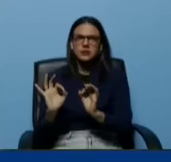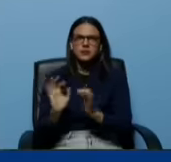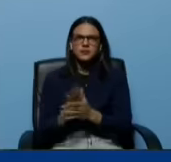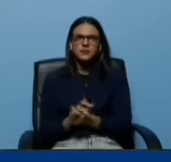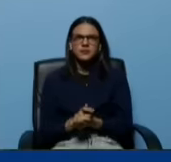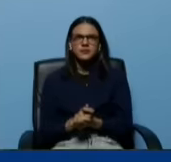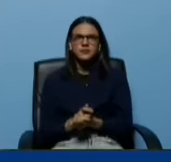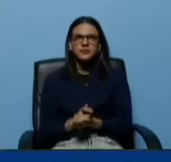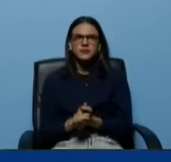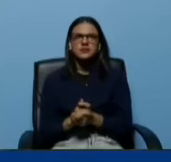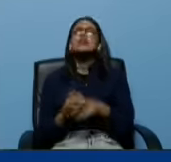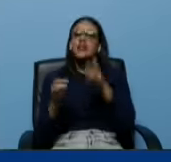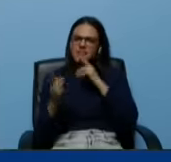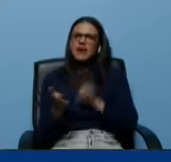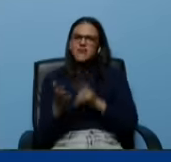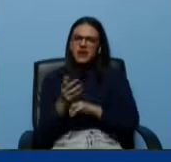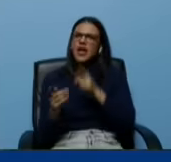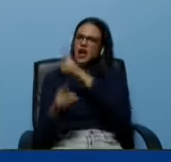vergonzosa.